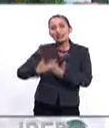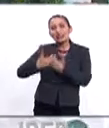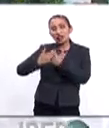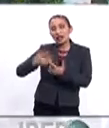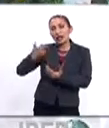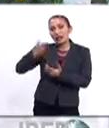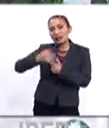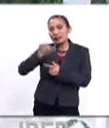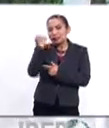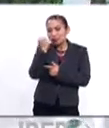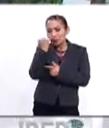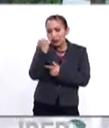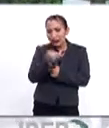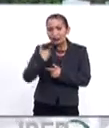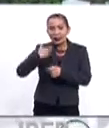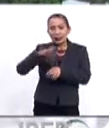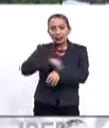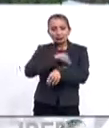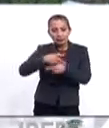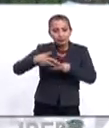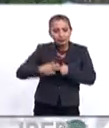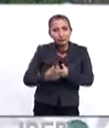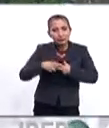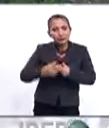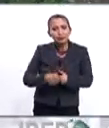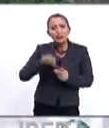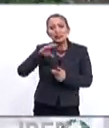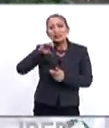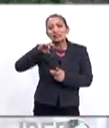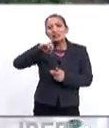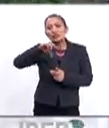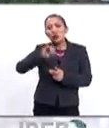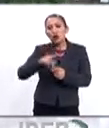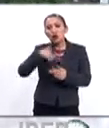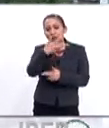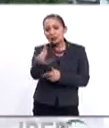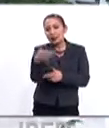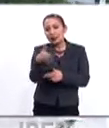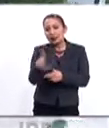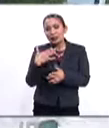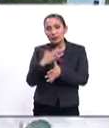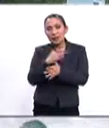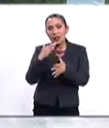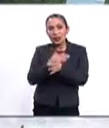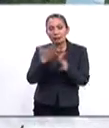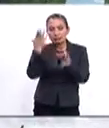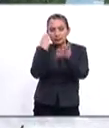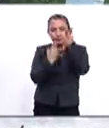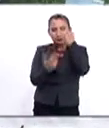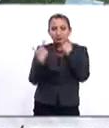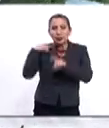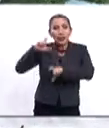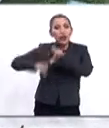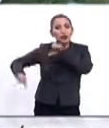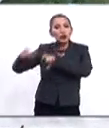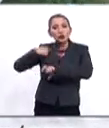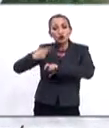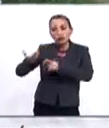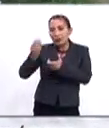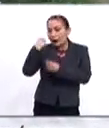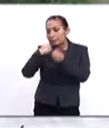gráfica, de idiomas, de electromecánica, Cisco, restaurante y bar didáctico, laboratorios